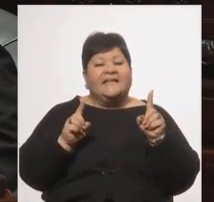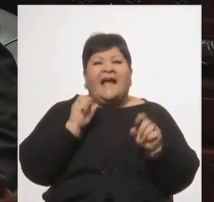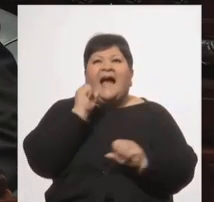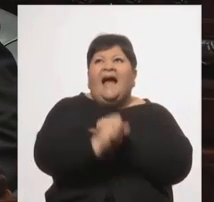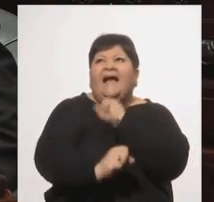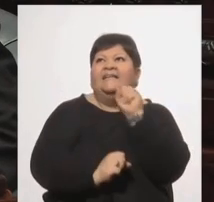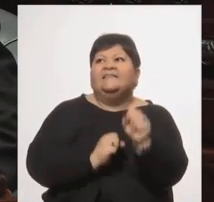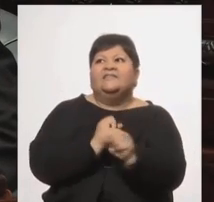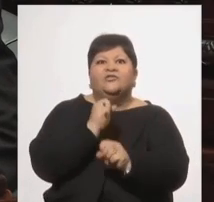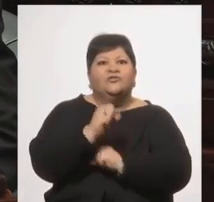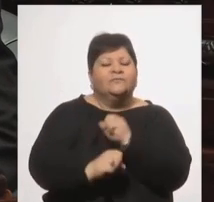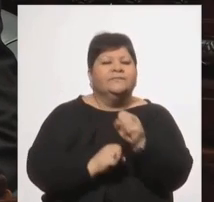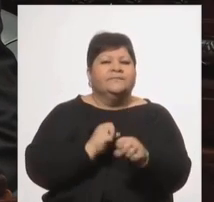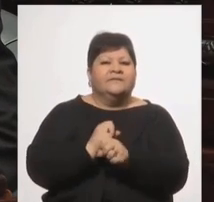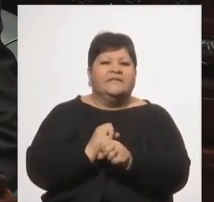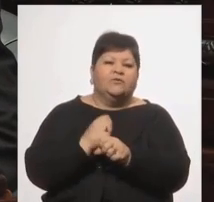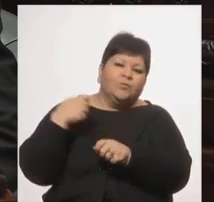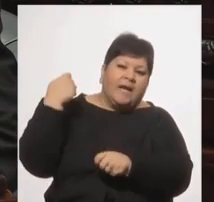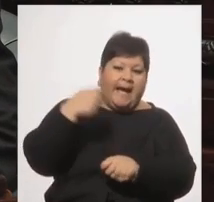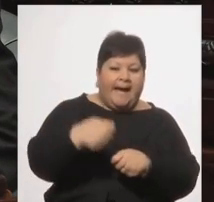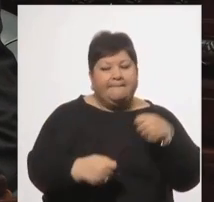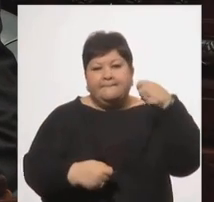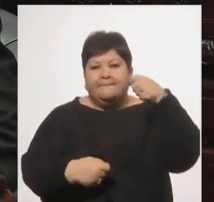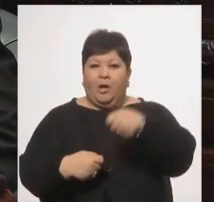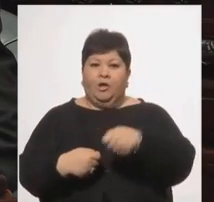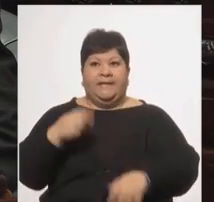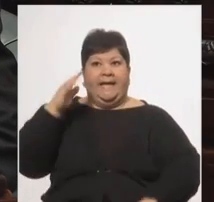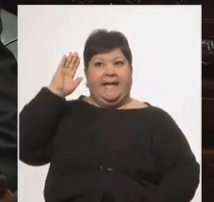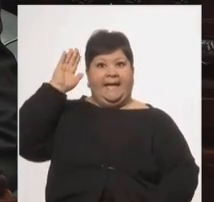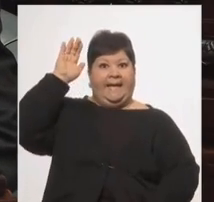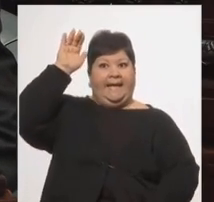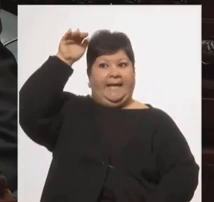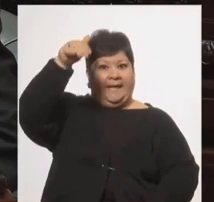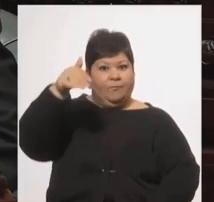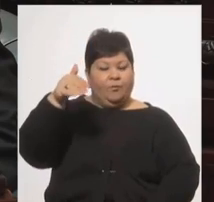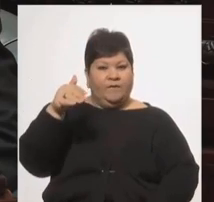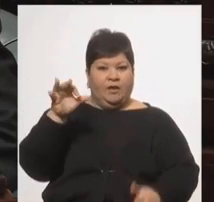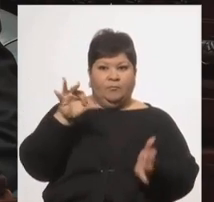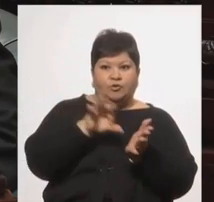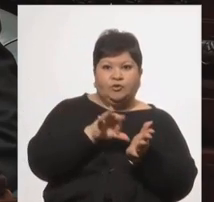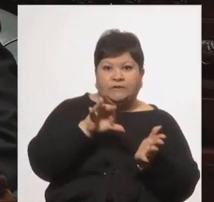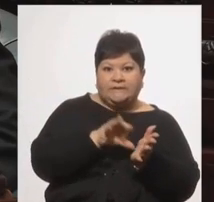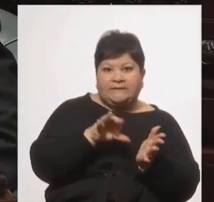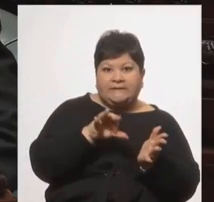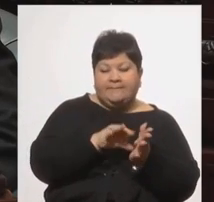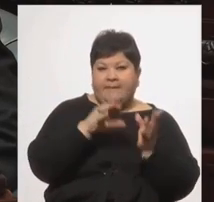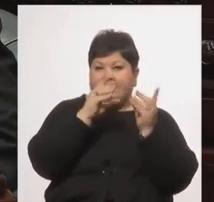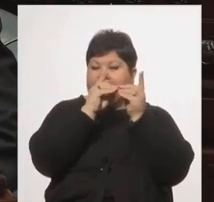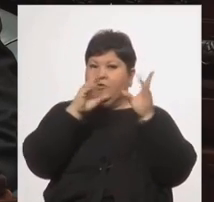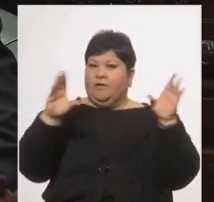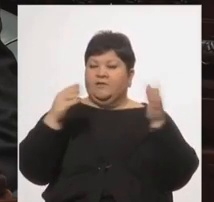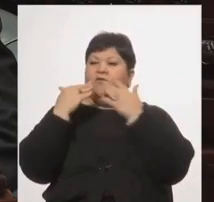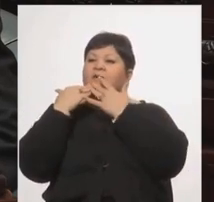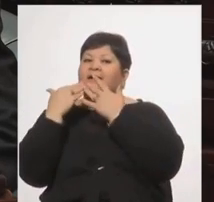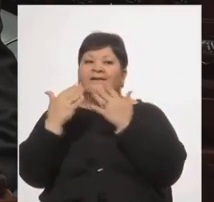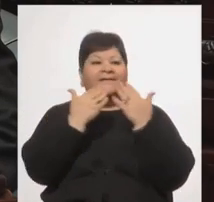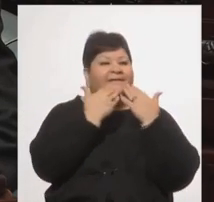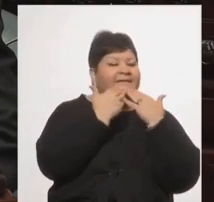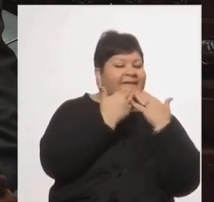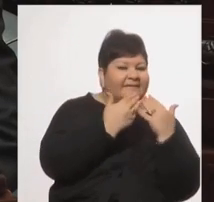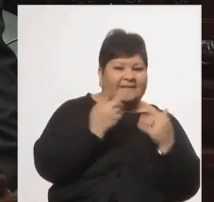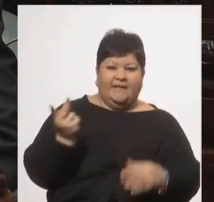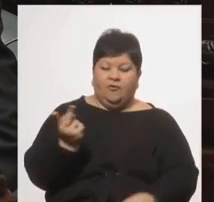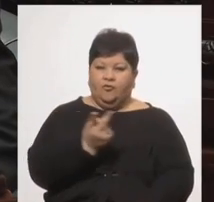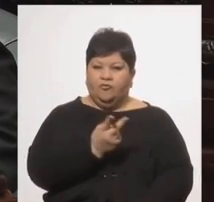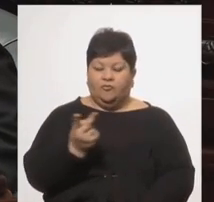es un aporte a la República que debemos valorar y agradecer a ambos. Es una jornada de